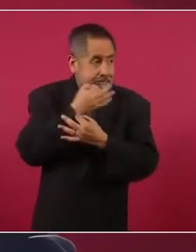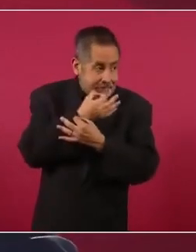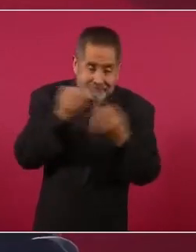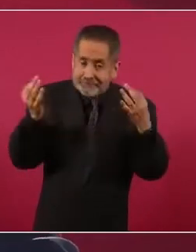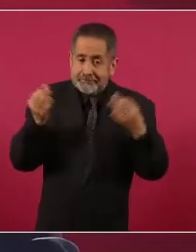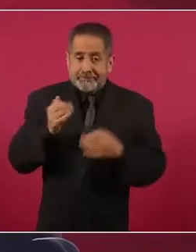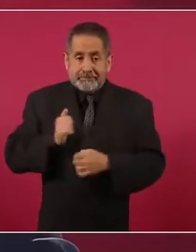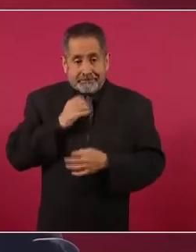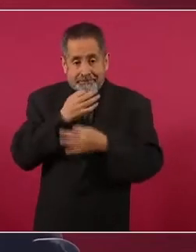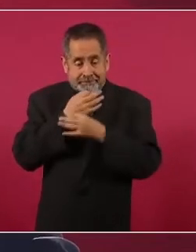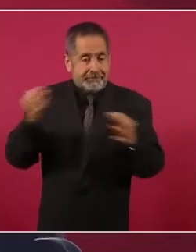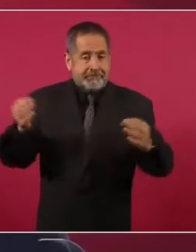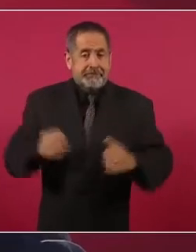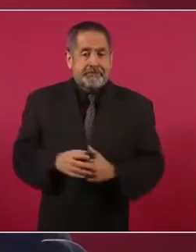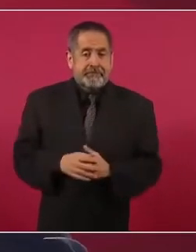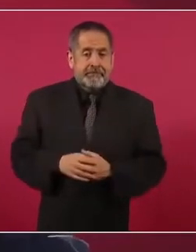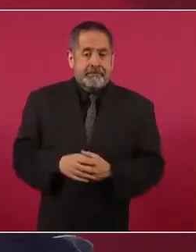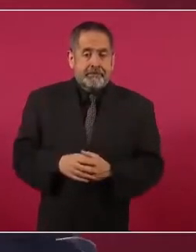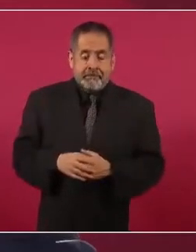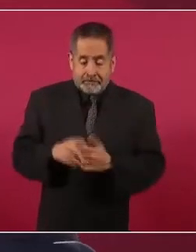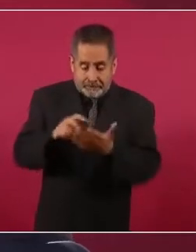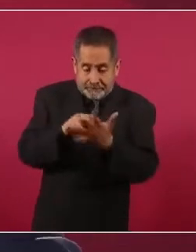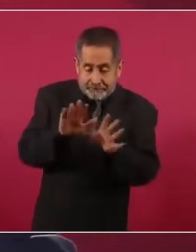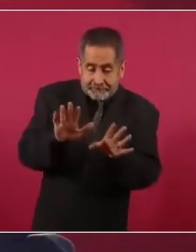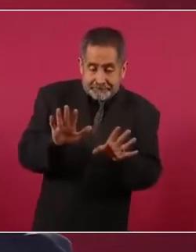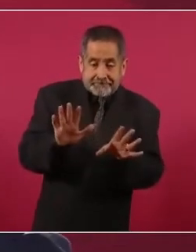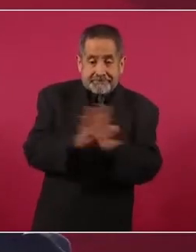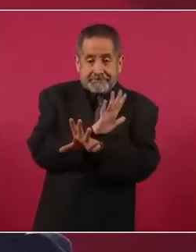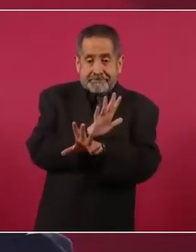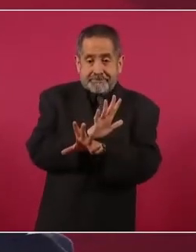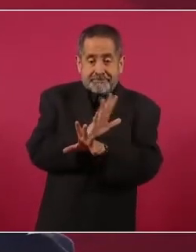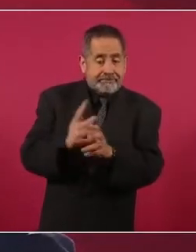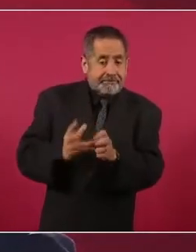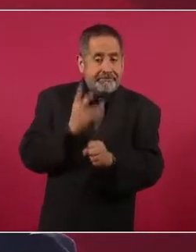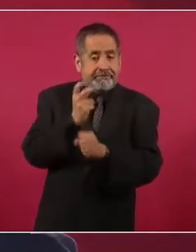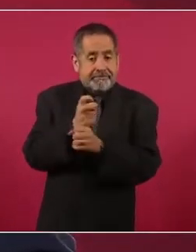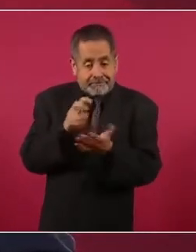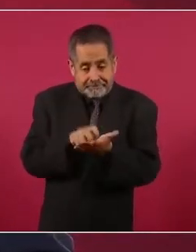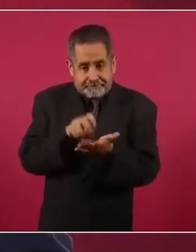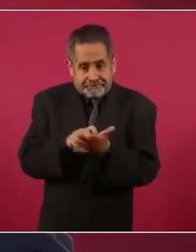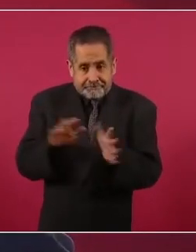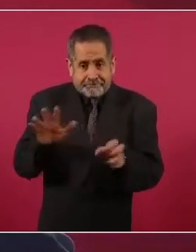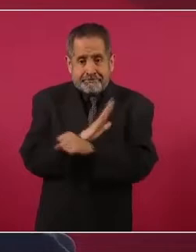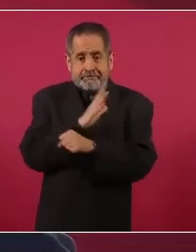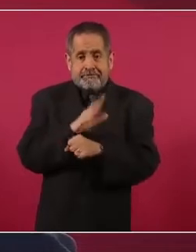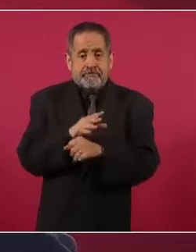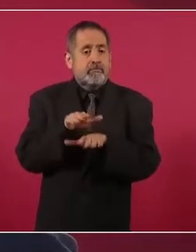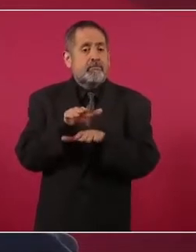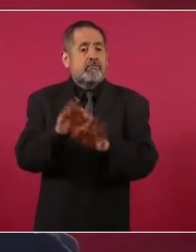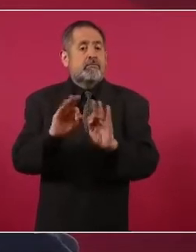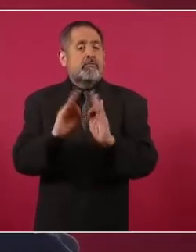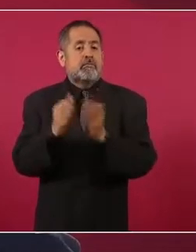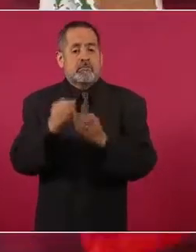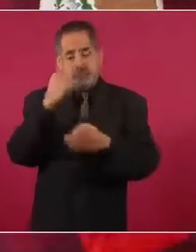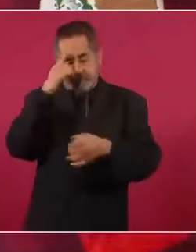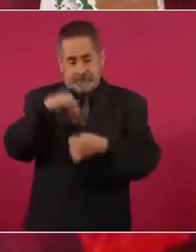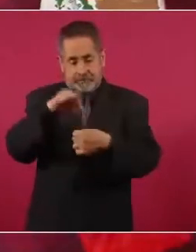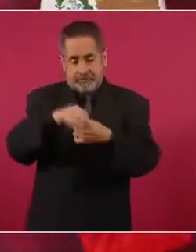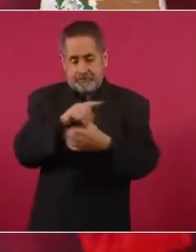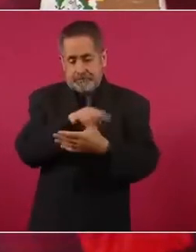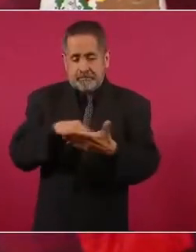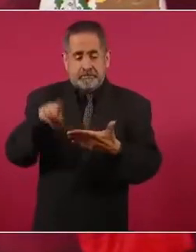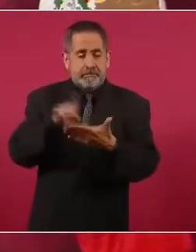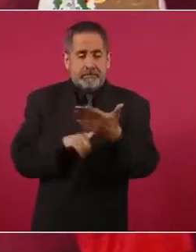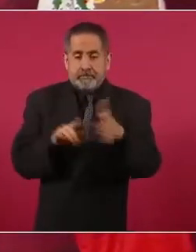que es una reforma electoral para que haya